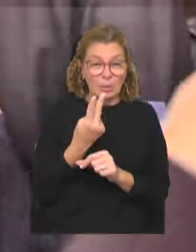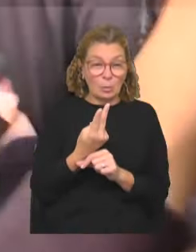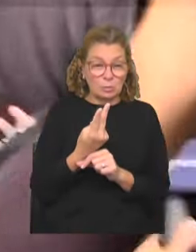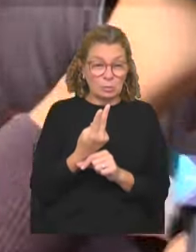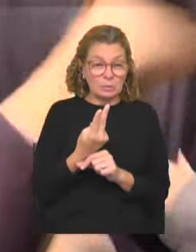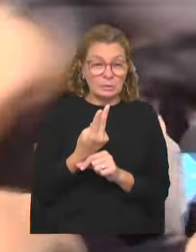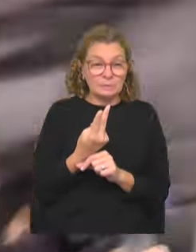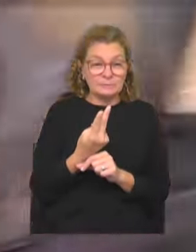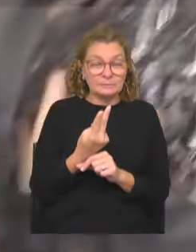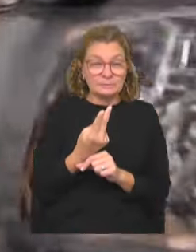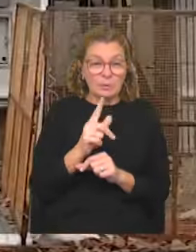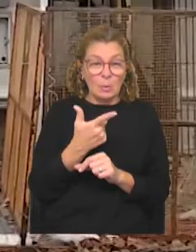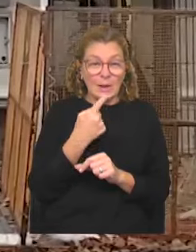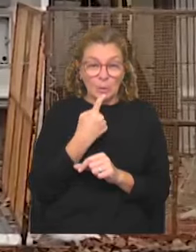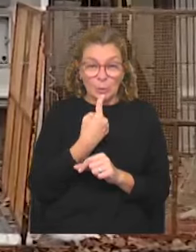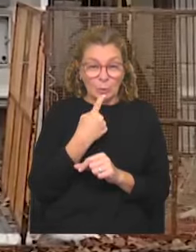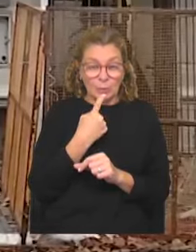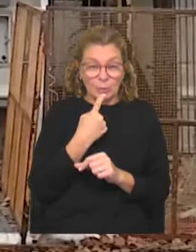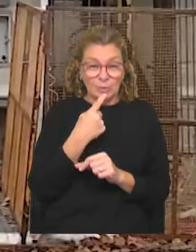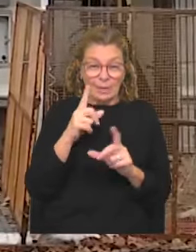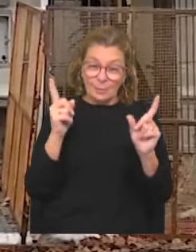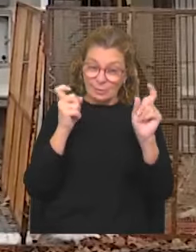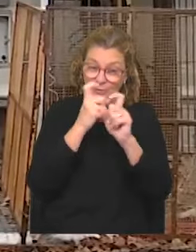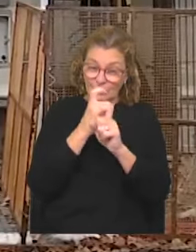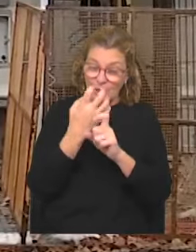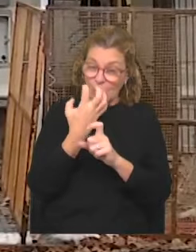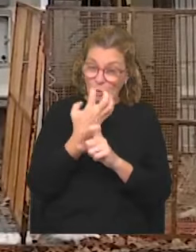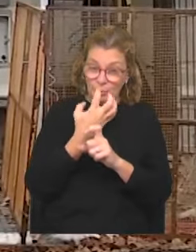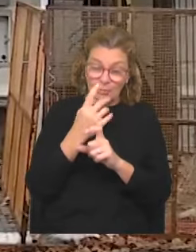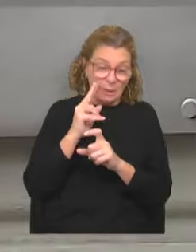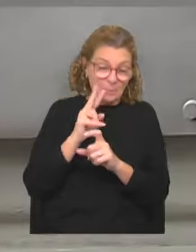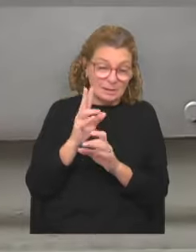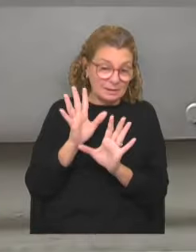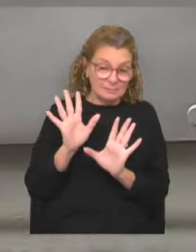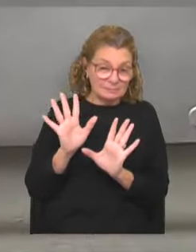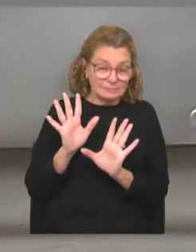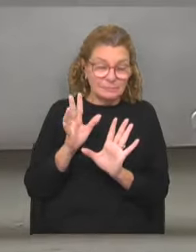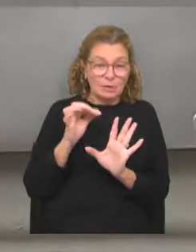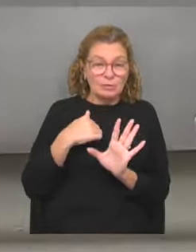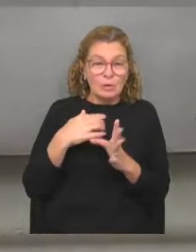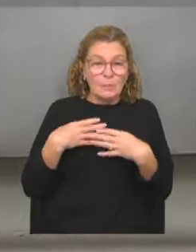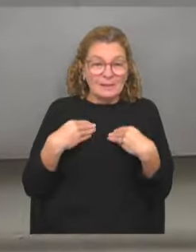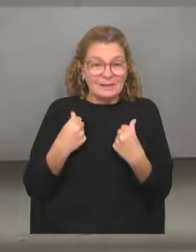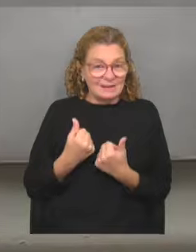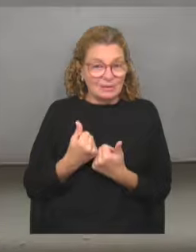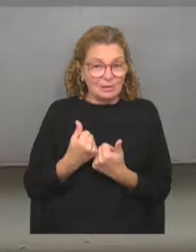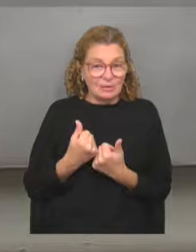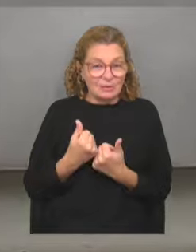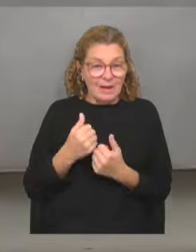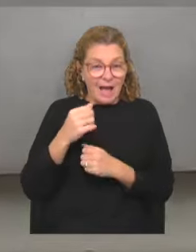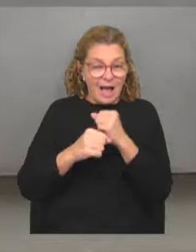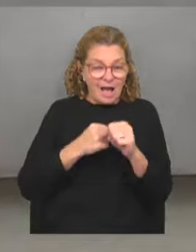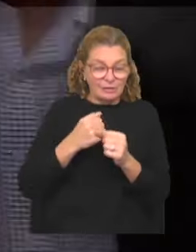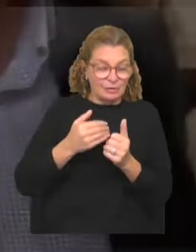se trata sin lugar a duda de una causa compleja, aberrante de todo punto de vista, con la cual yo me siento ánimo de